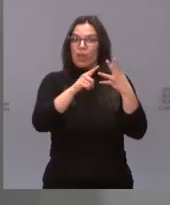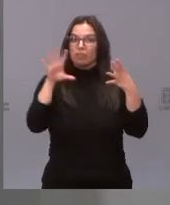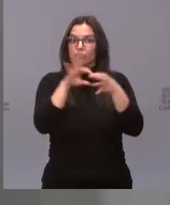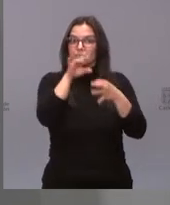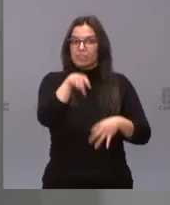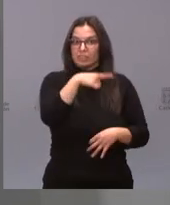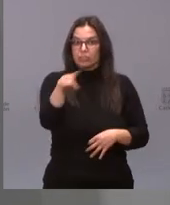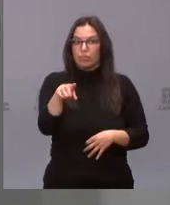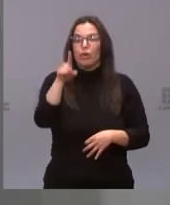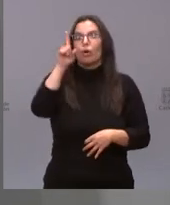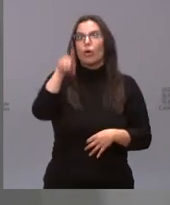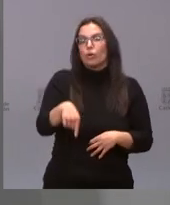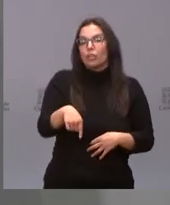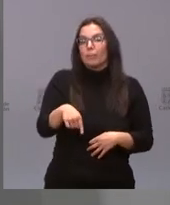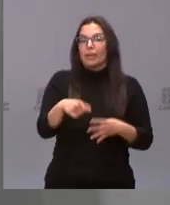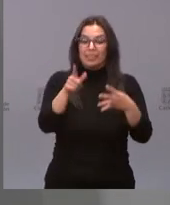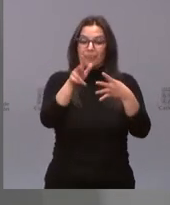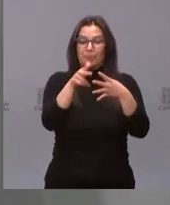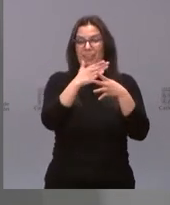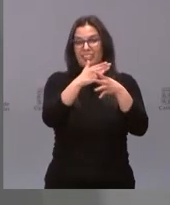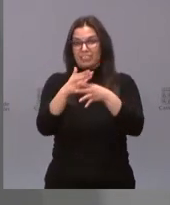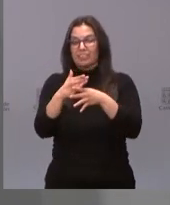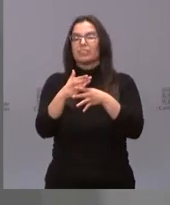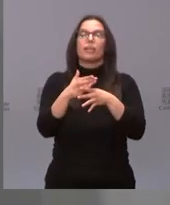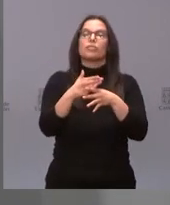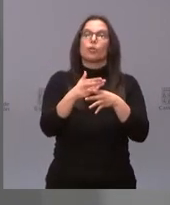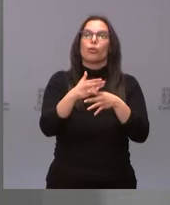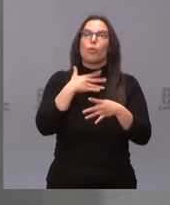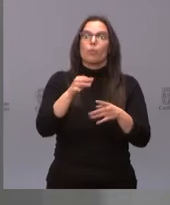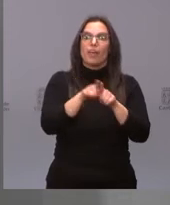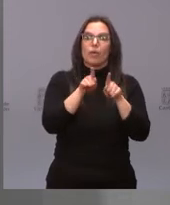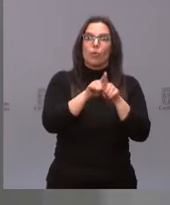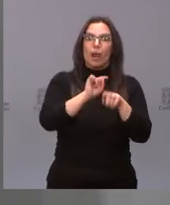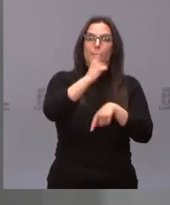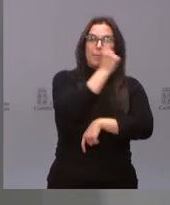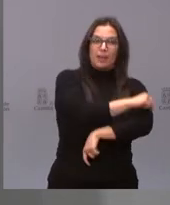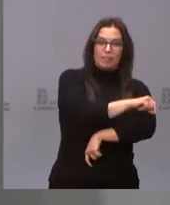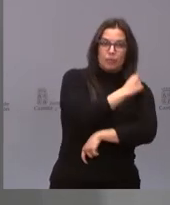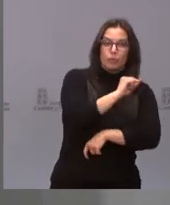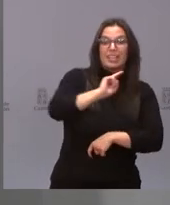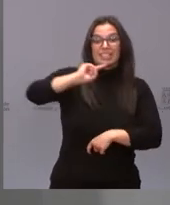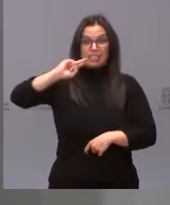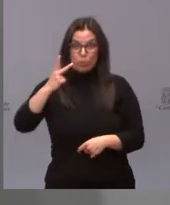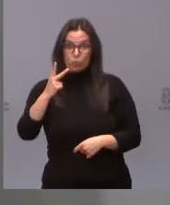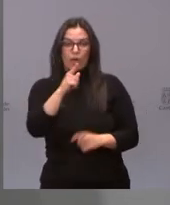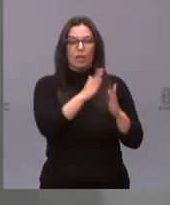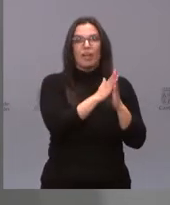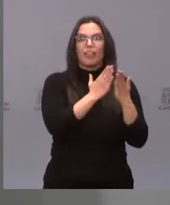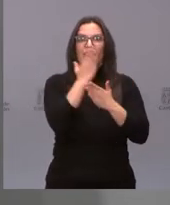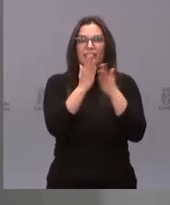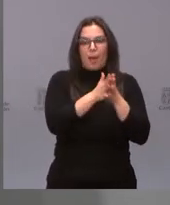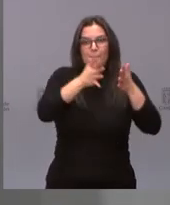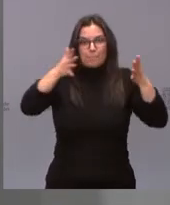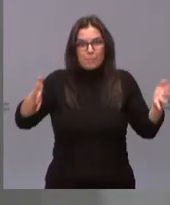plazos entre dosis de las diferentes vacunas con el fin de alcanzar lo antes posible mayor número de población